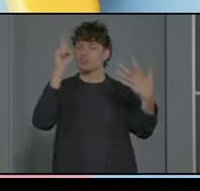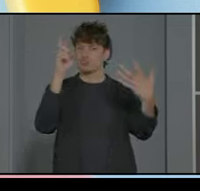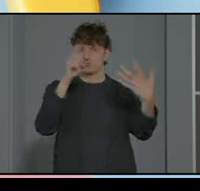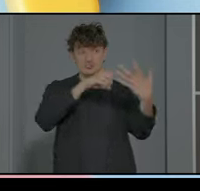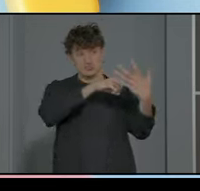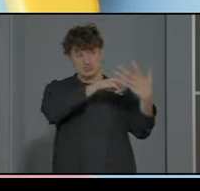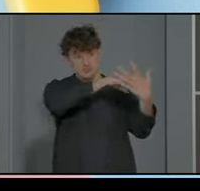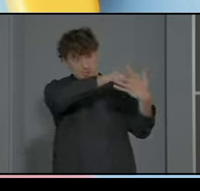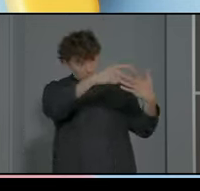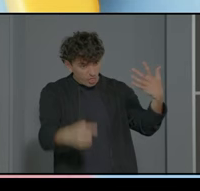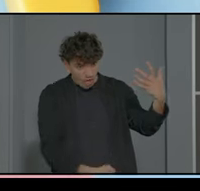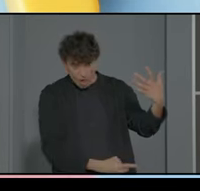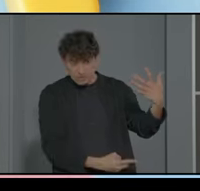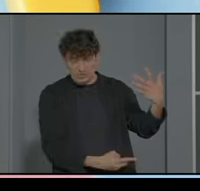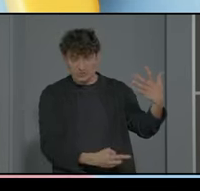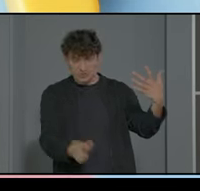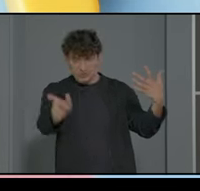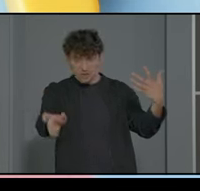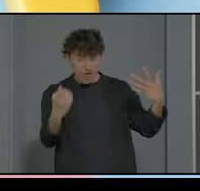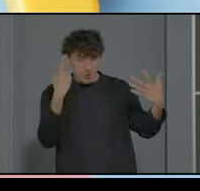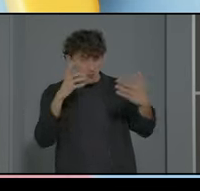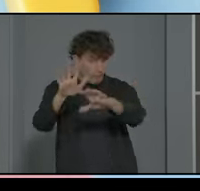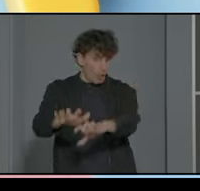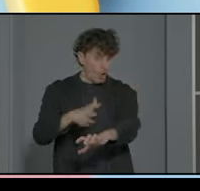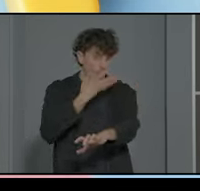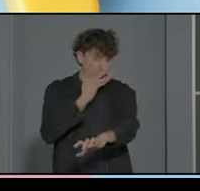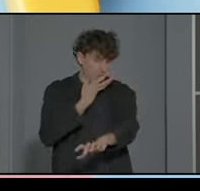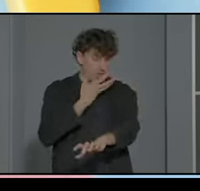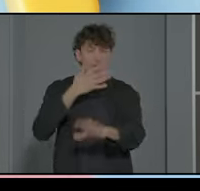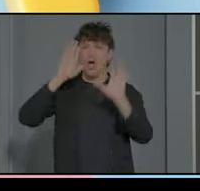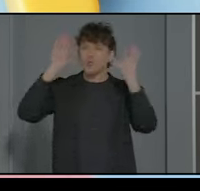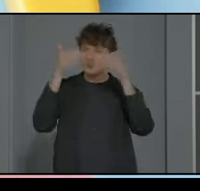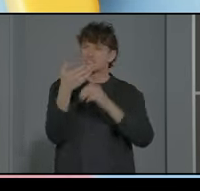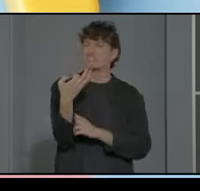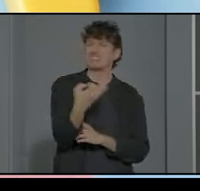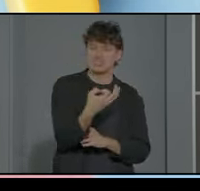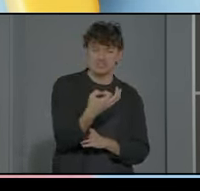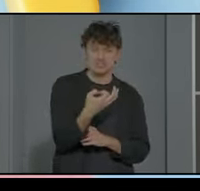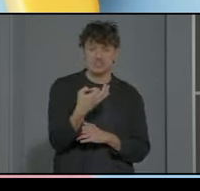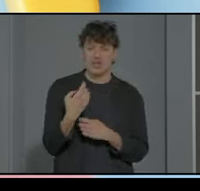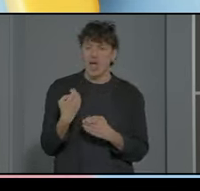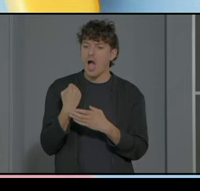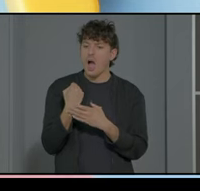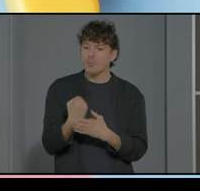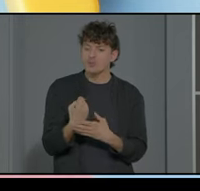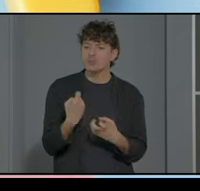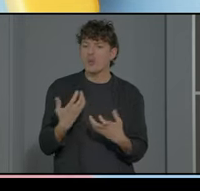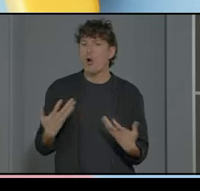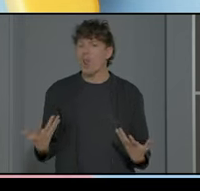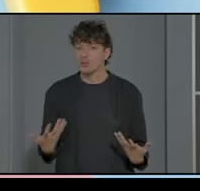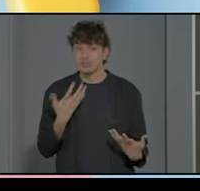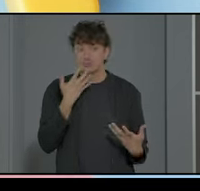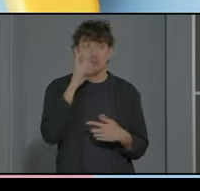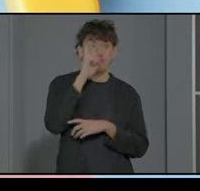con nuestro alumno conozcan a nuestro alumno sepan de autismo y sepan qué necesidad de apoyo tienen y si están desbordados en algún momento